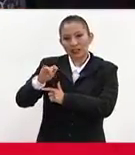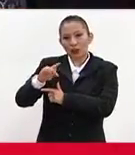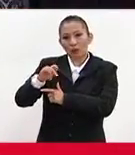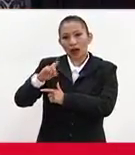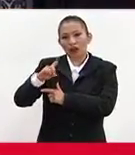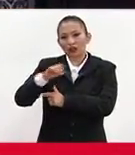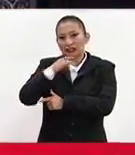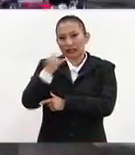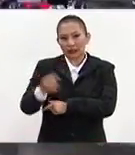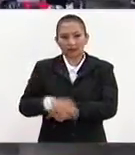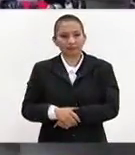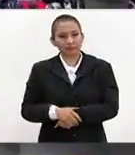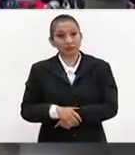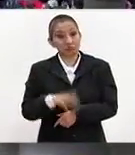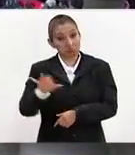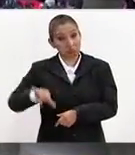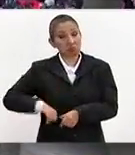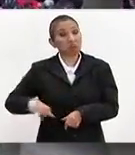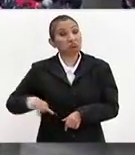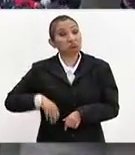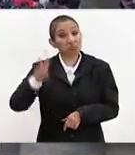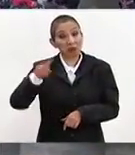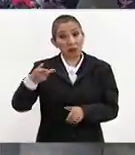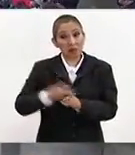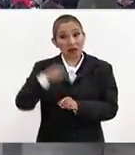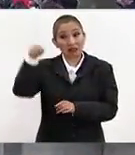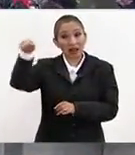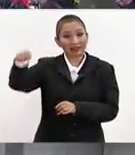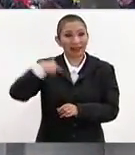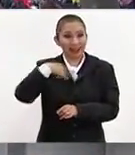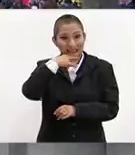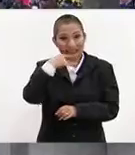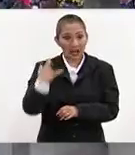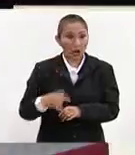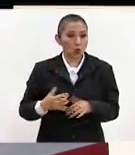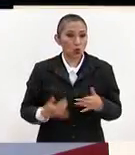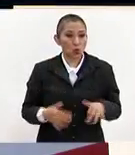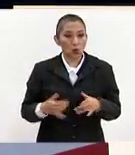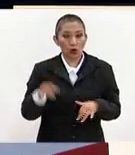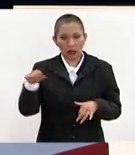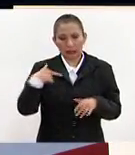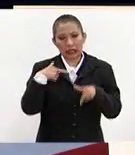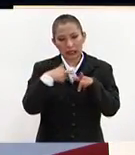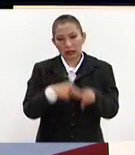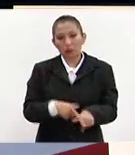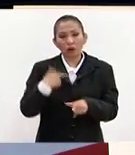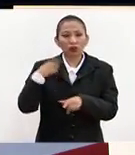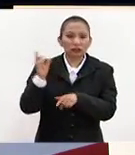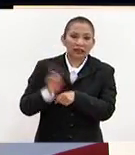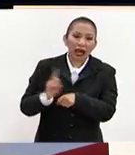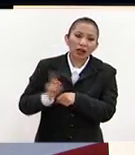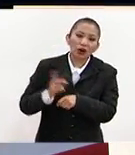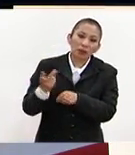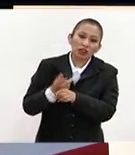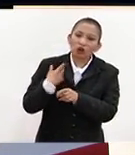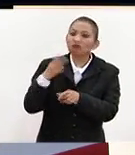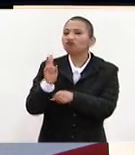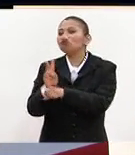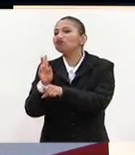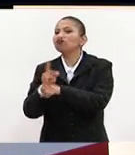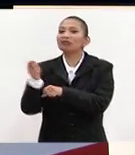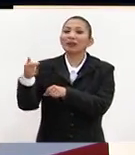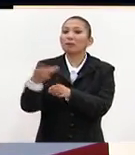Bueno, Julio, pues interesante lo que está sucediendo allá en Chile. Le seguiremos dando día a día, por supuesto,